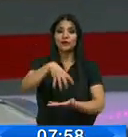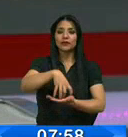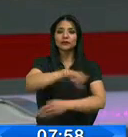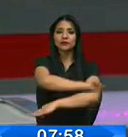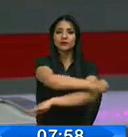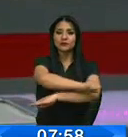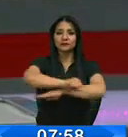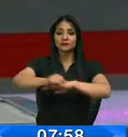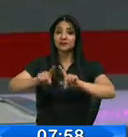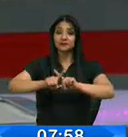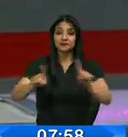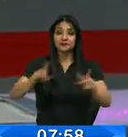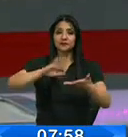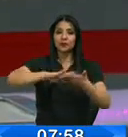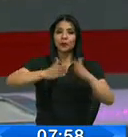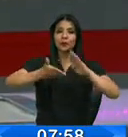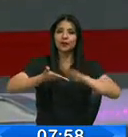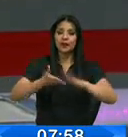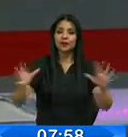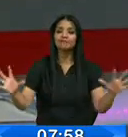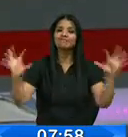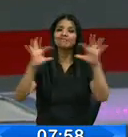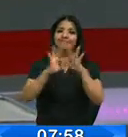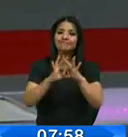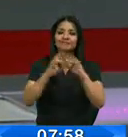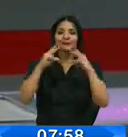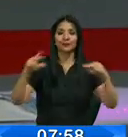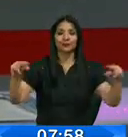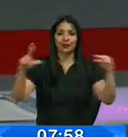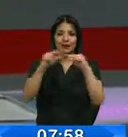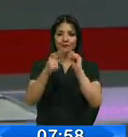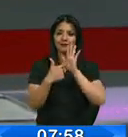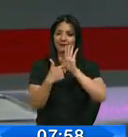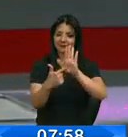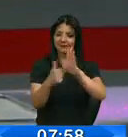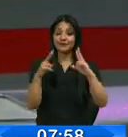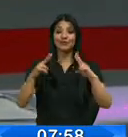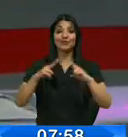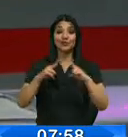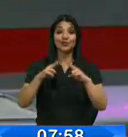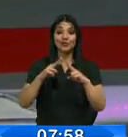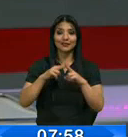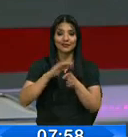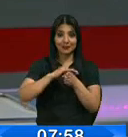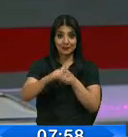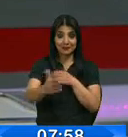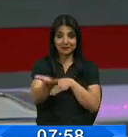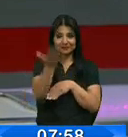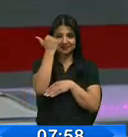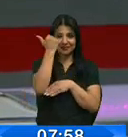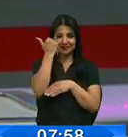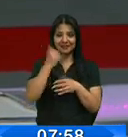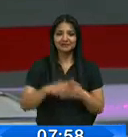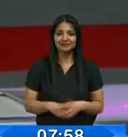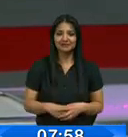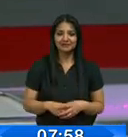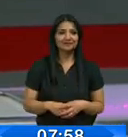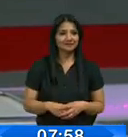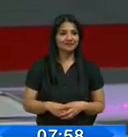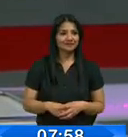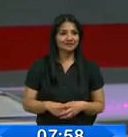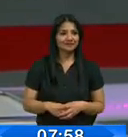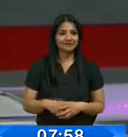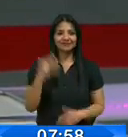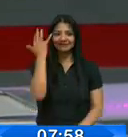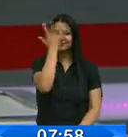diversas nacionalidades conviven con la naturaleza. A continuación, ¿qué tal? Les invito a conocer un poquito más de estos